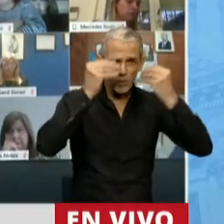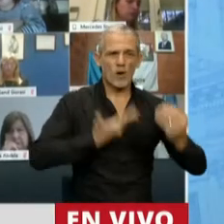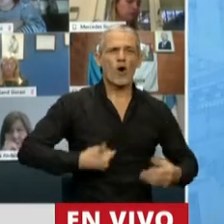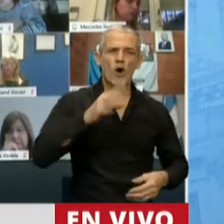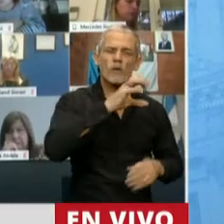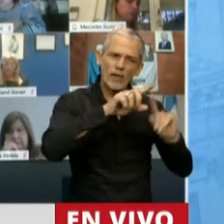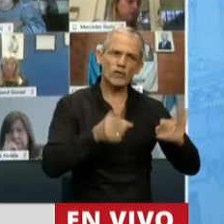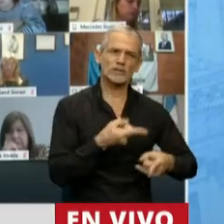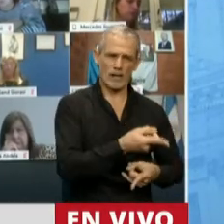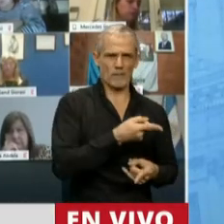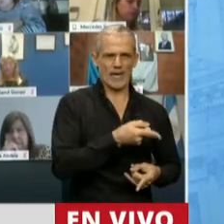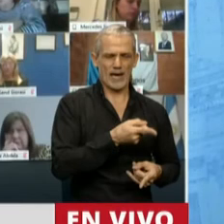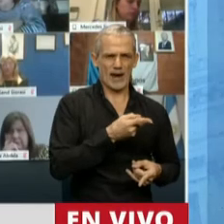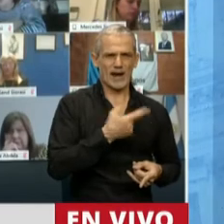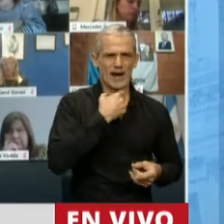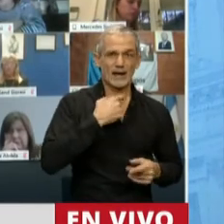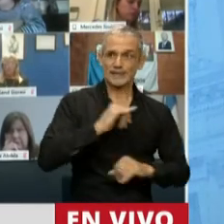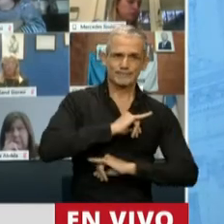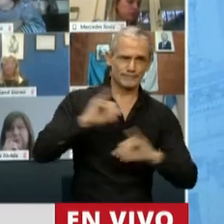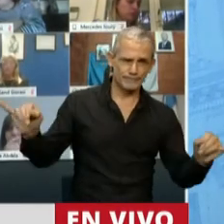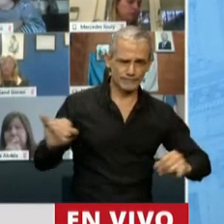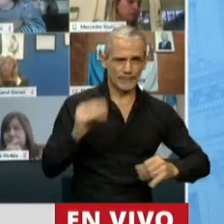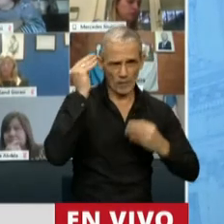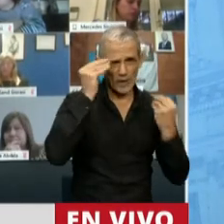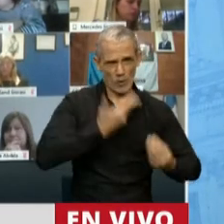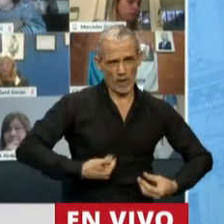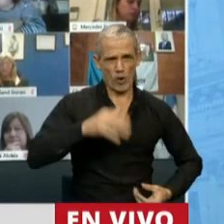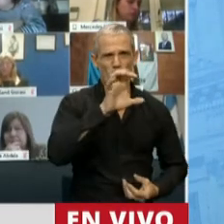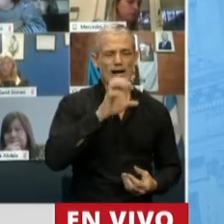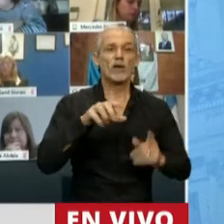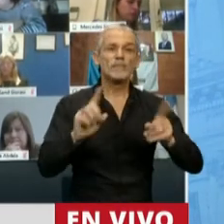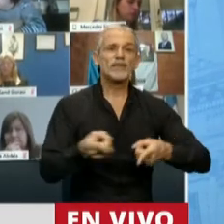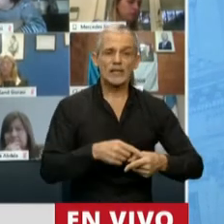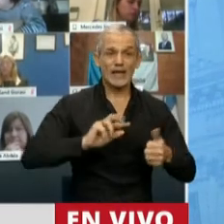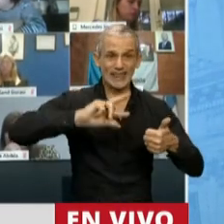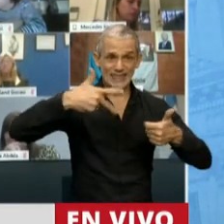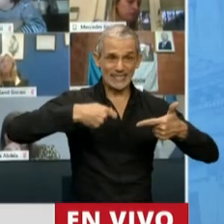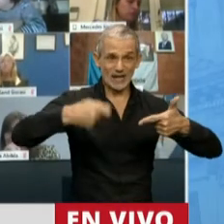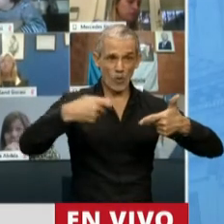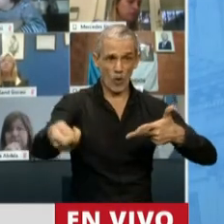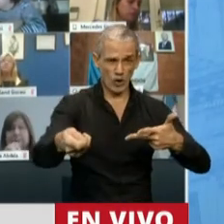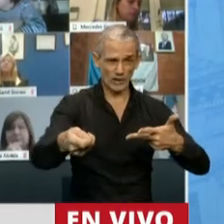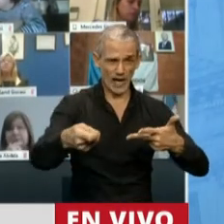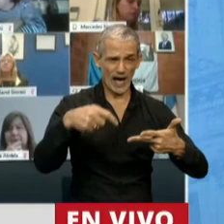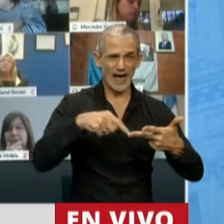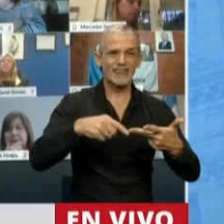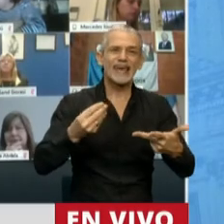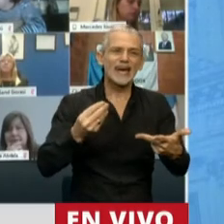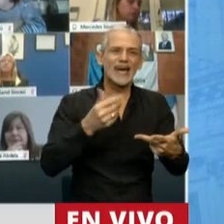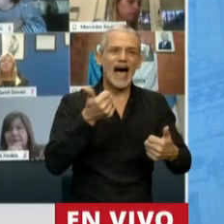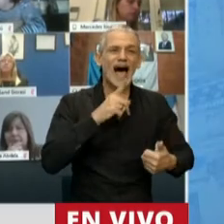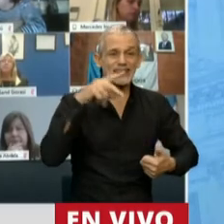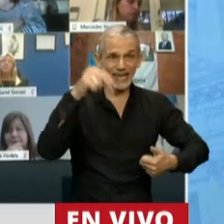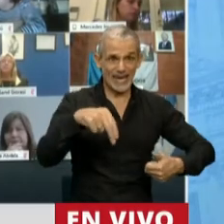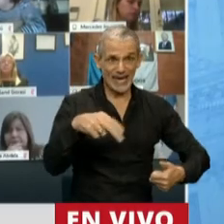gobernador también quería transmitir. Y fundamentalmente respecto a la tercera cuota, la tercera cuota de las ATN